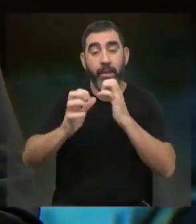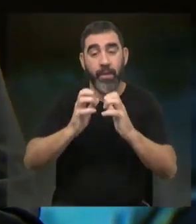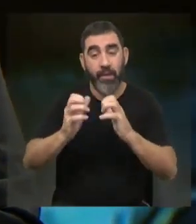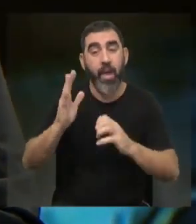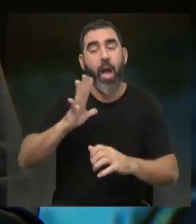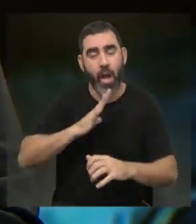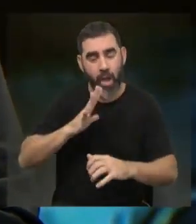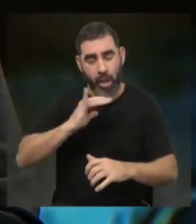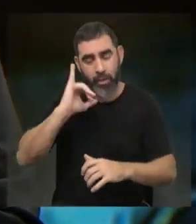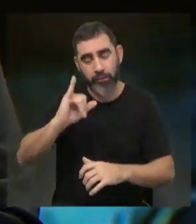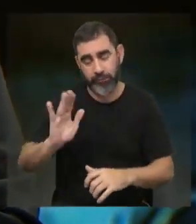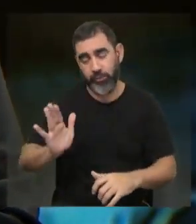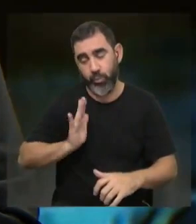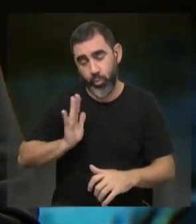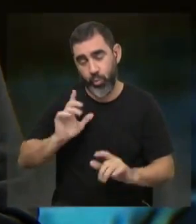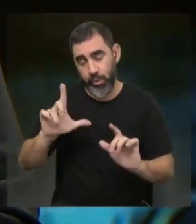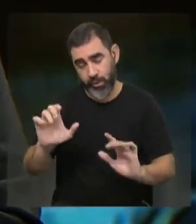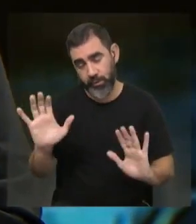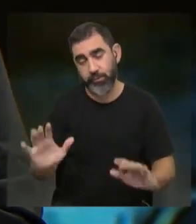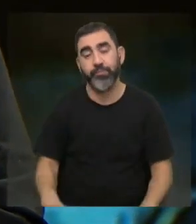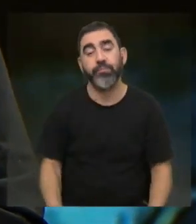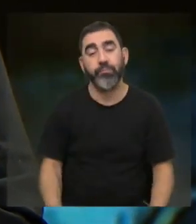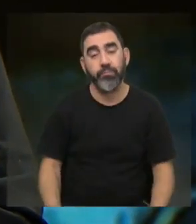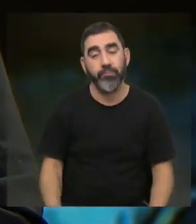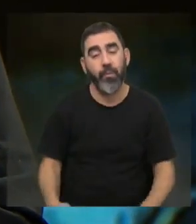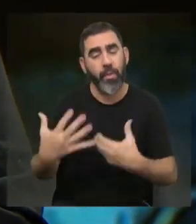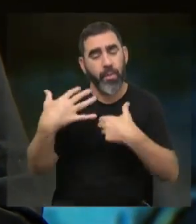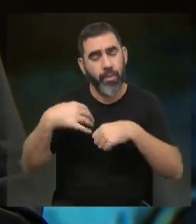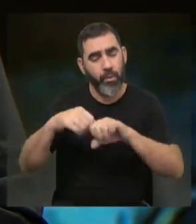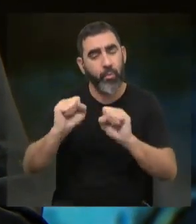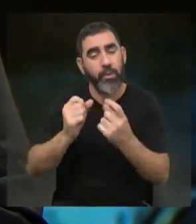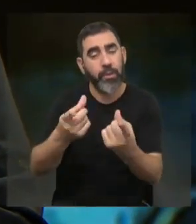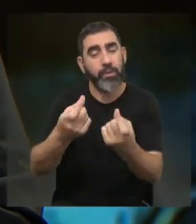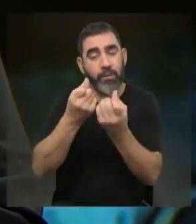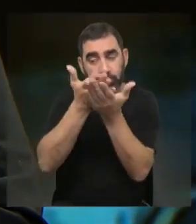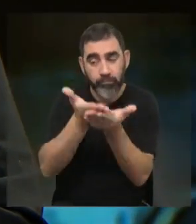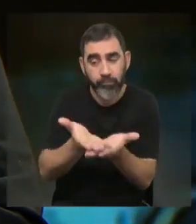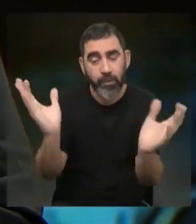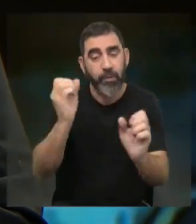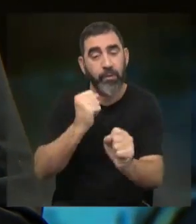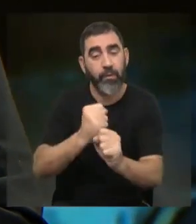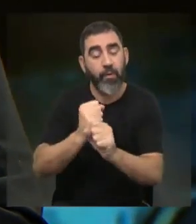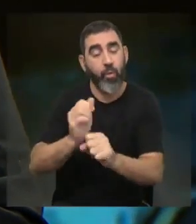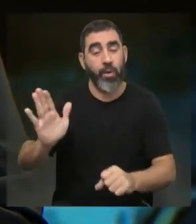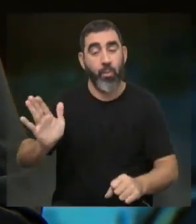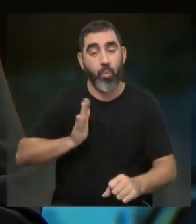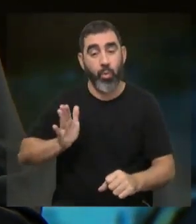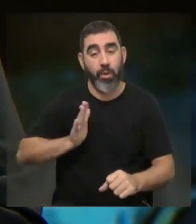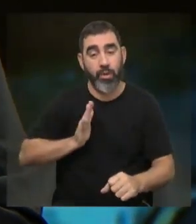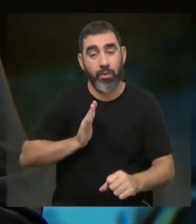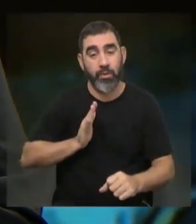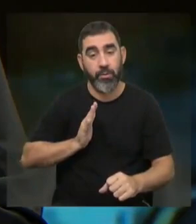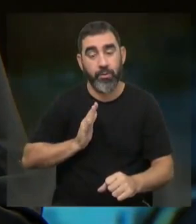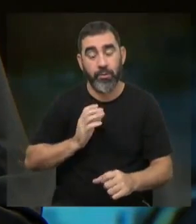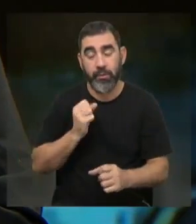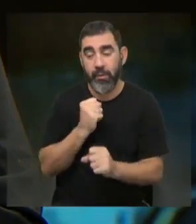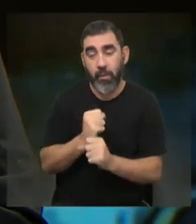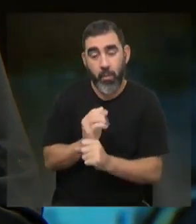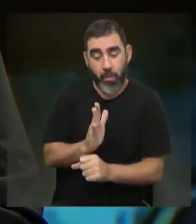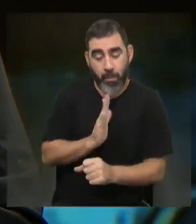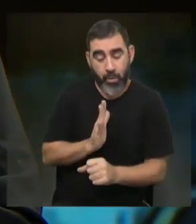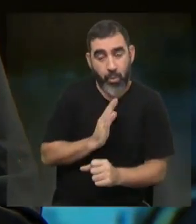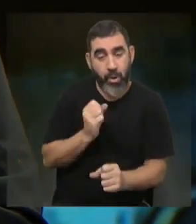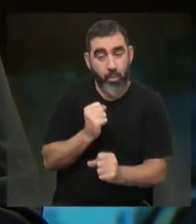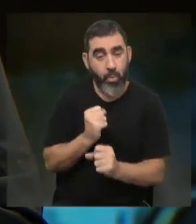sabemos, y detectamos que era necesario empezar a visibilizar el trabajo que estábamos haciendo. Era un trabajo muy individual, somos